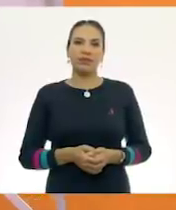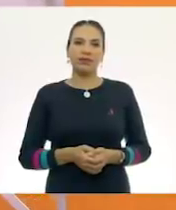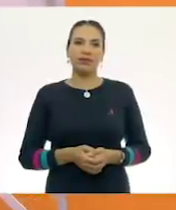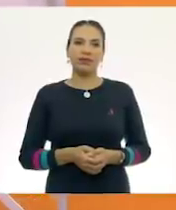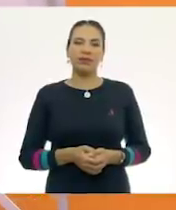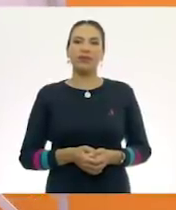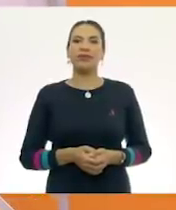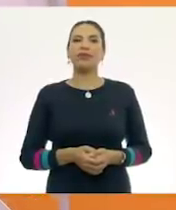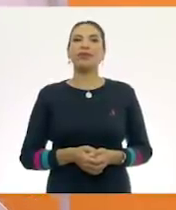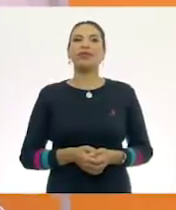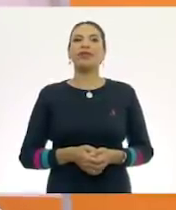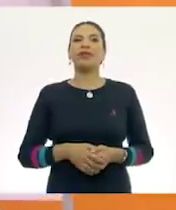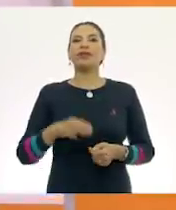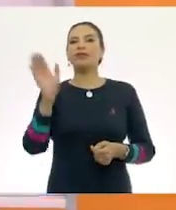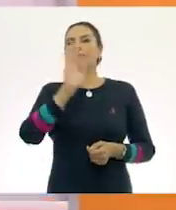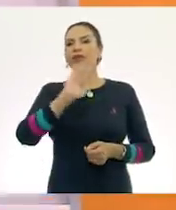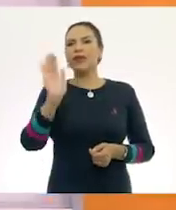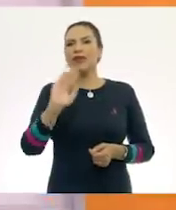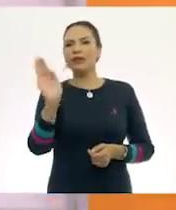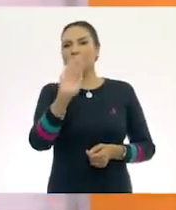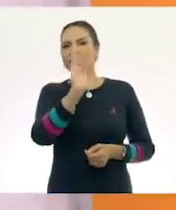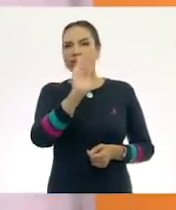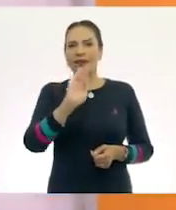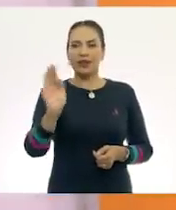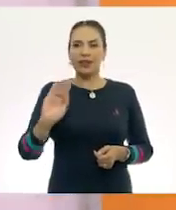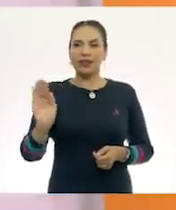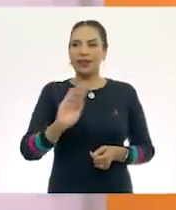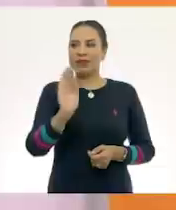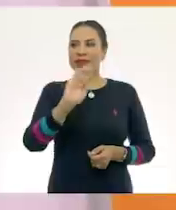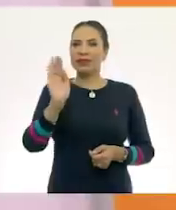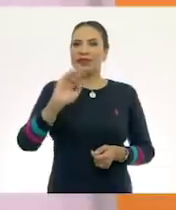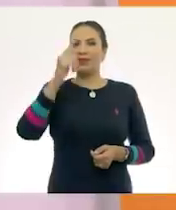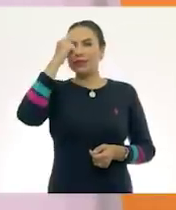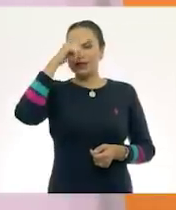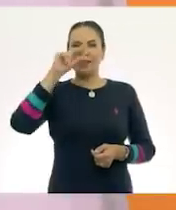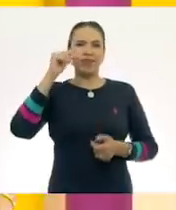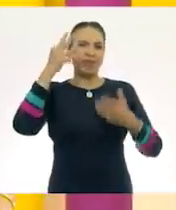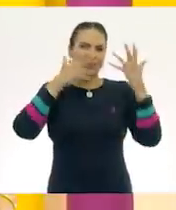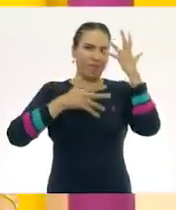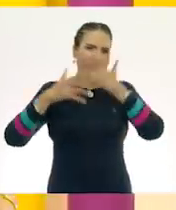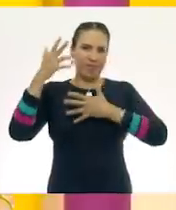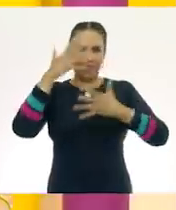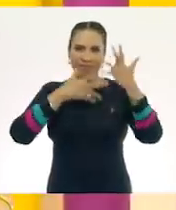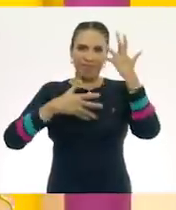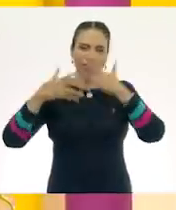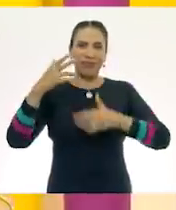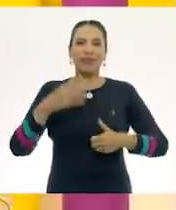Vamos a borrar lo que tenemos aquí para que no nos vayamos a confundir.